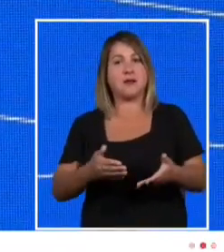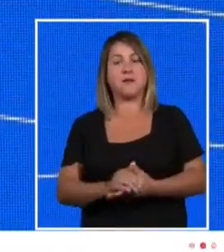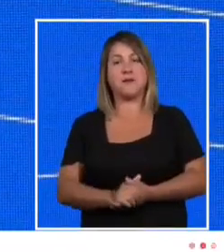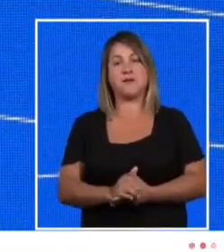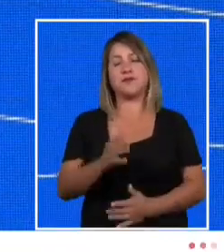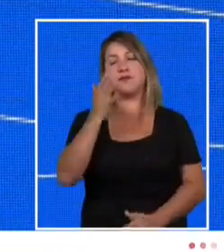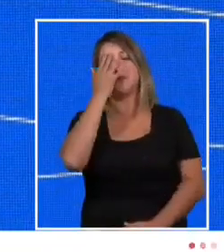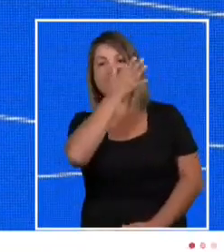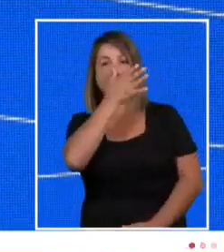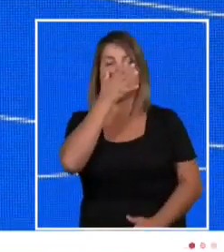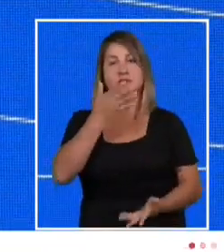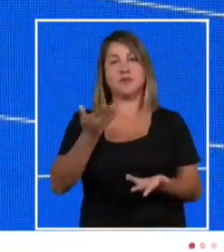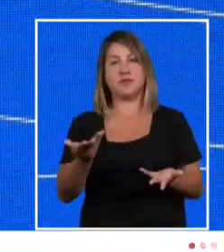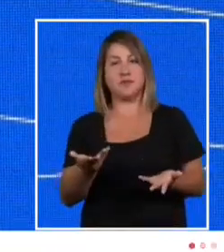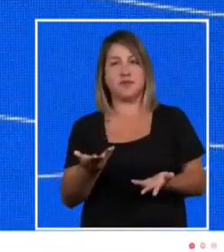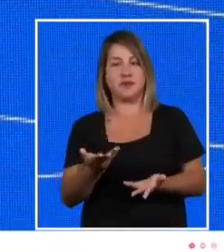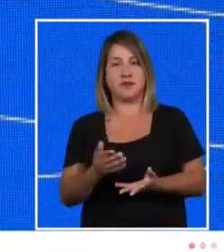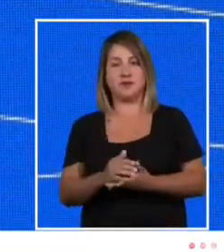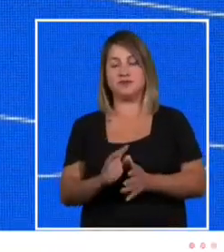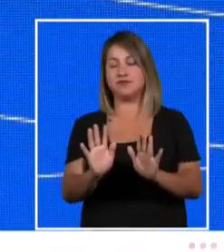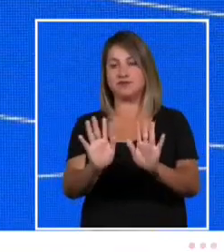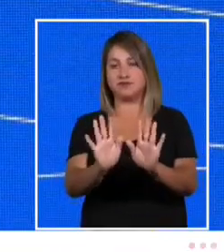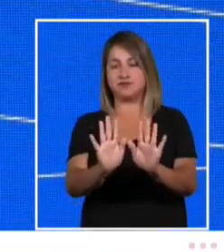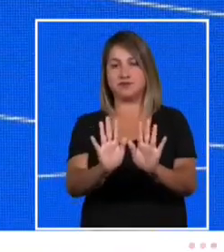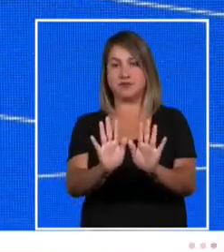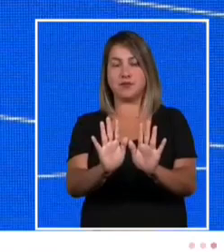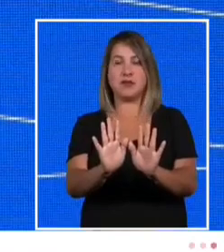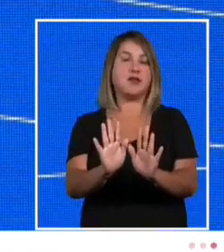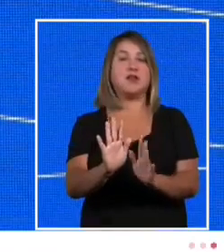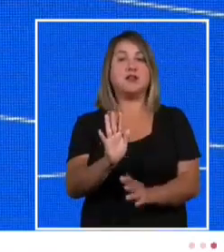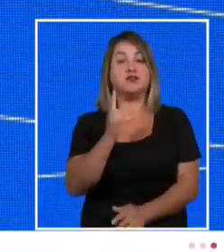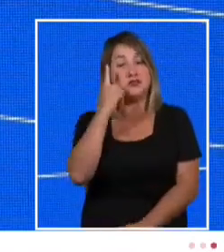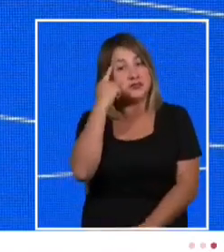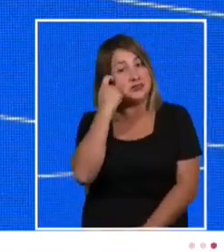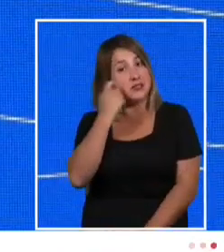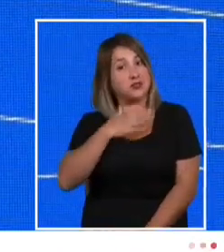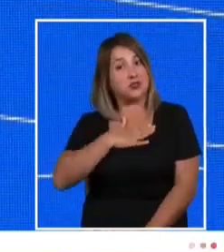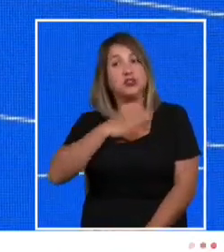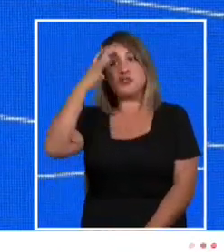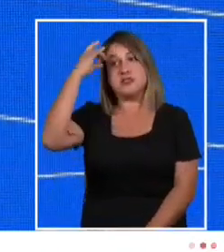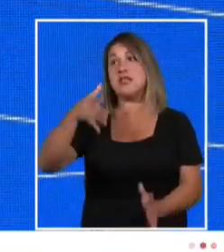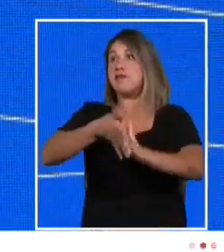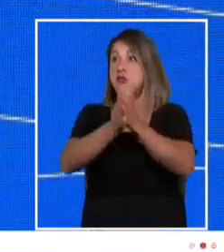tozudez. No creo, estimados y estimadas, saberlo todo.